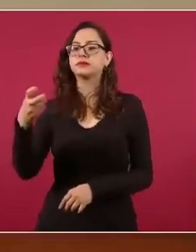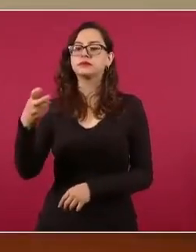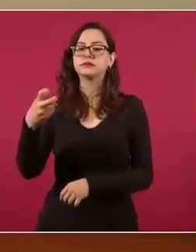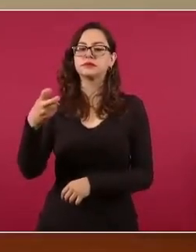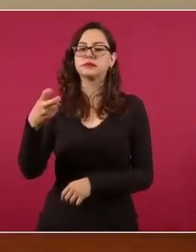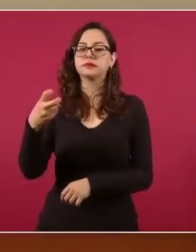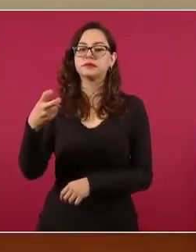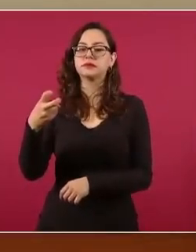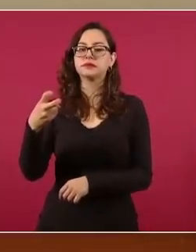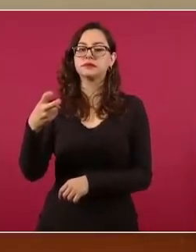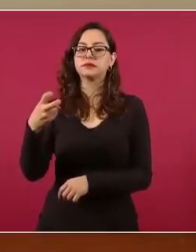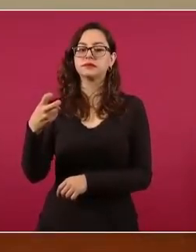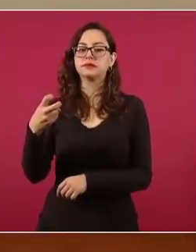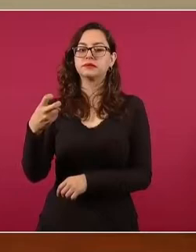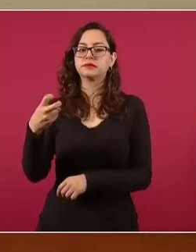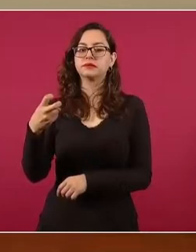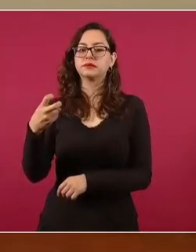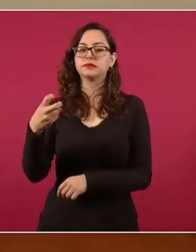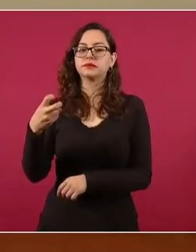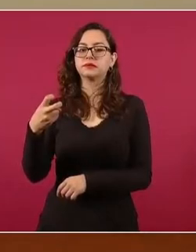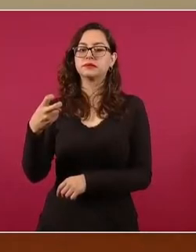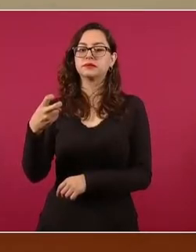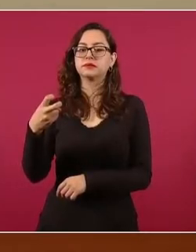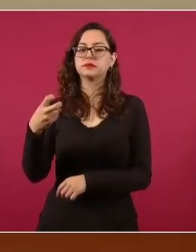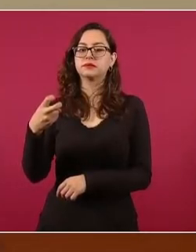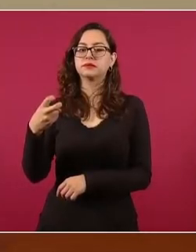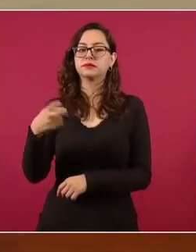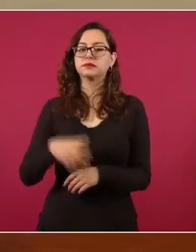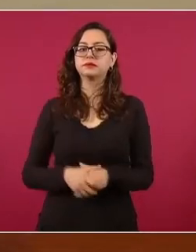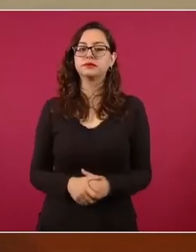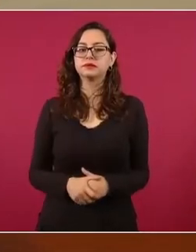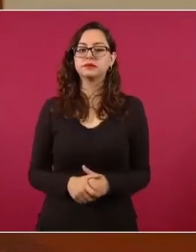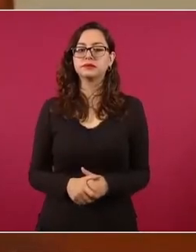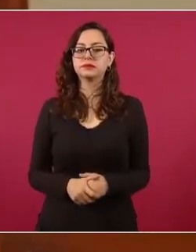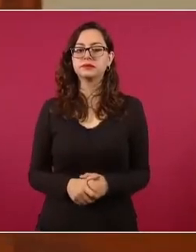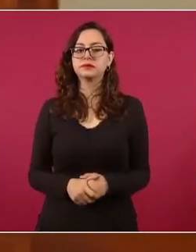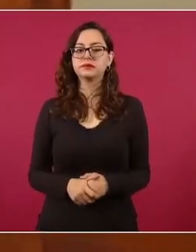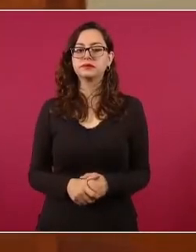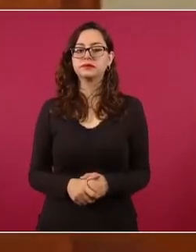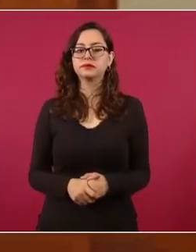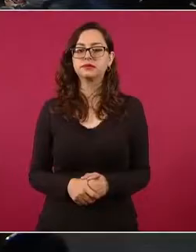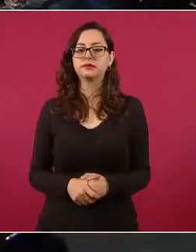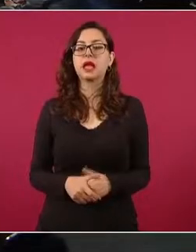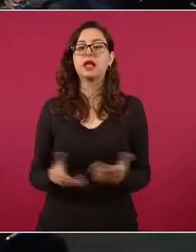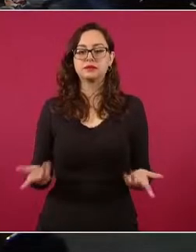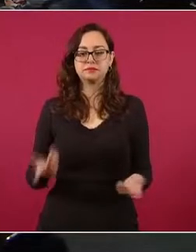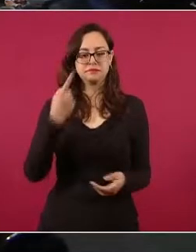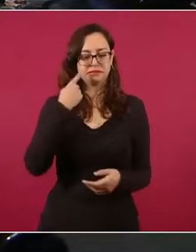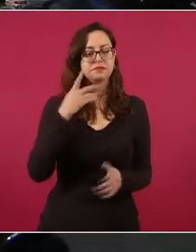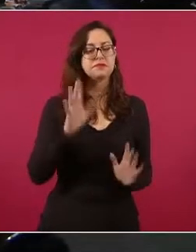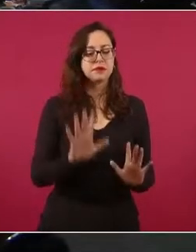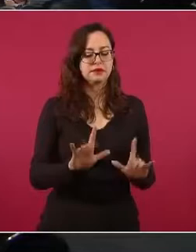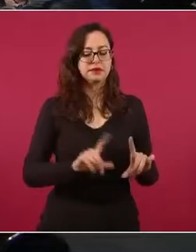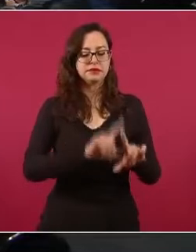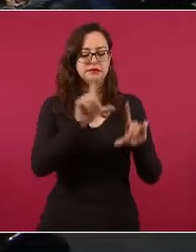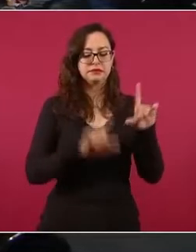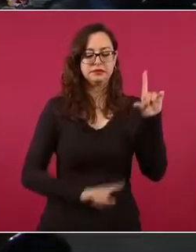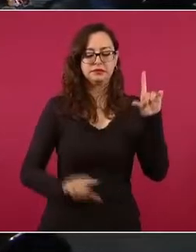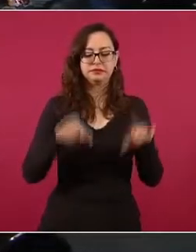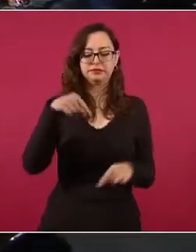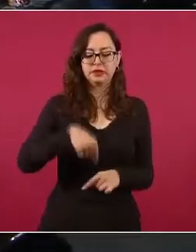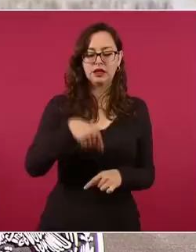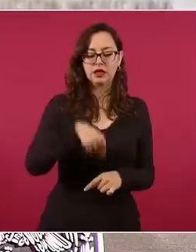148, y nosotros tenemos como